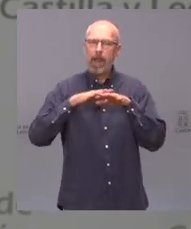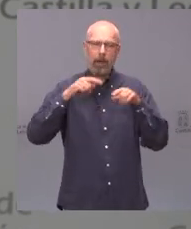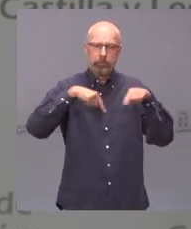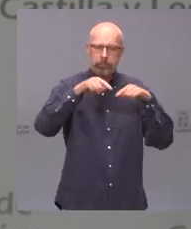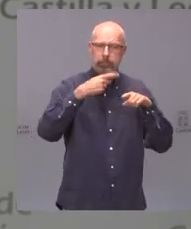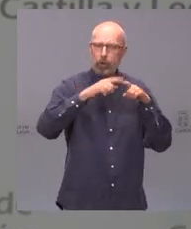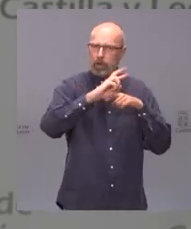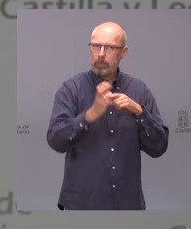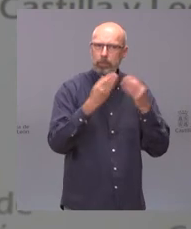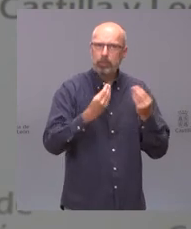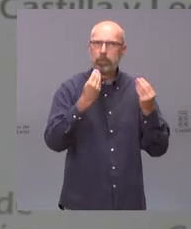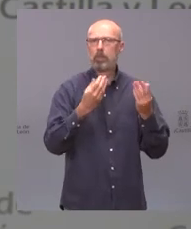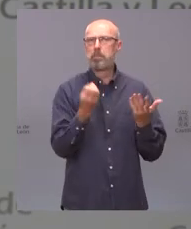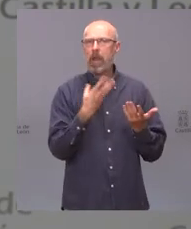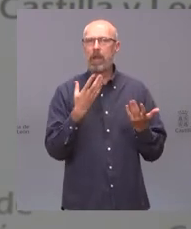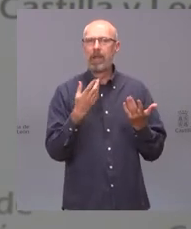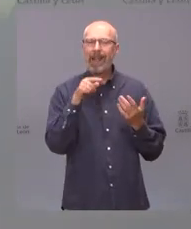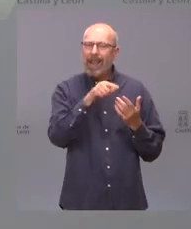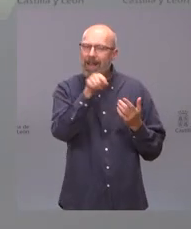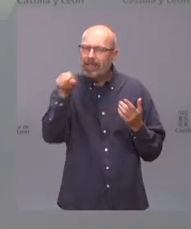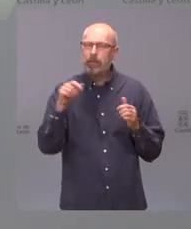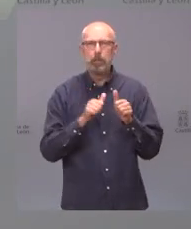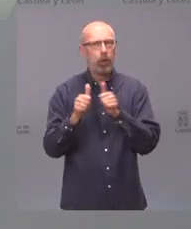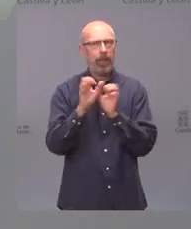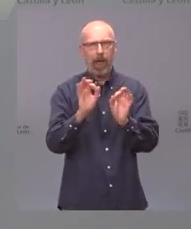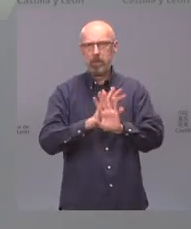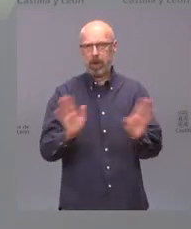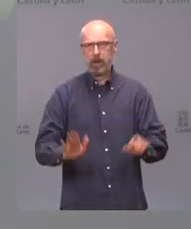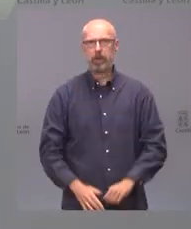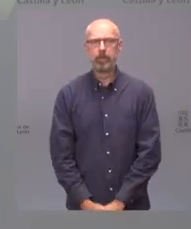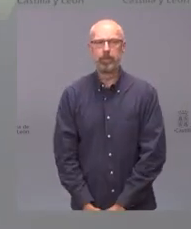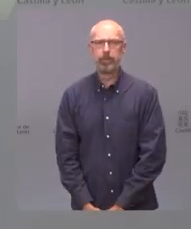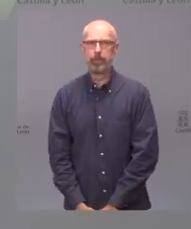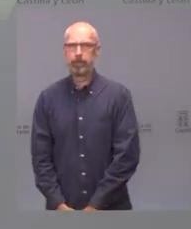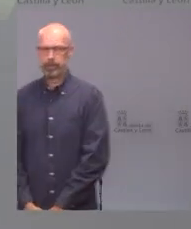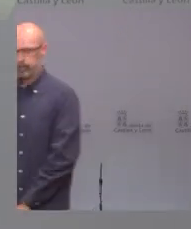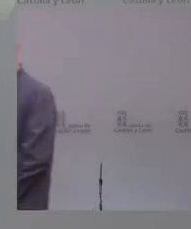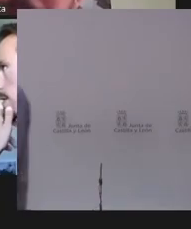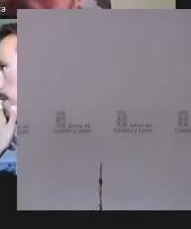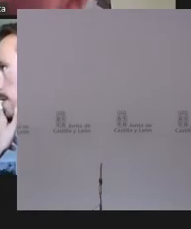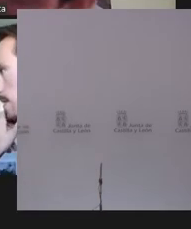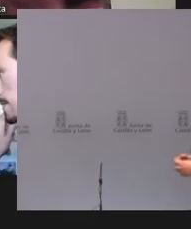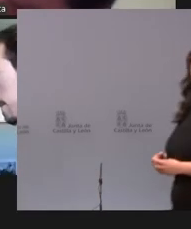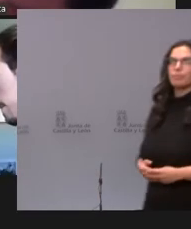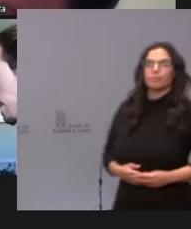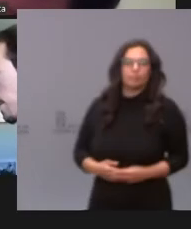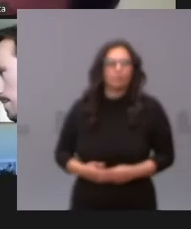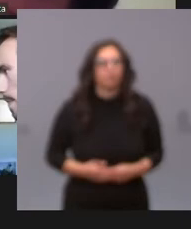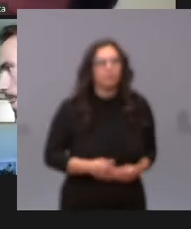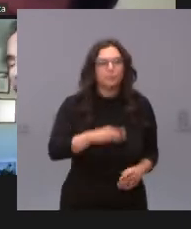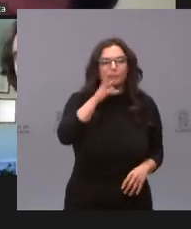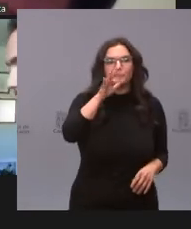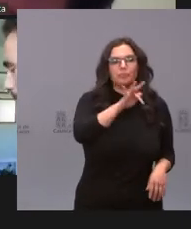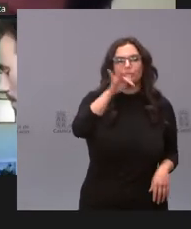esas yo creo que deben ser las prioridades Pues saludamos ya a Alba Camazón del diario.es Alba cuando quieras